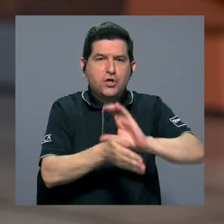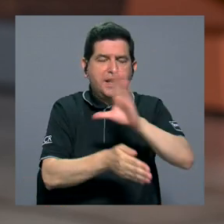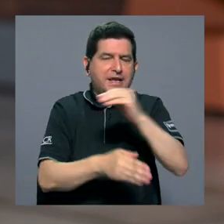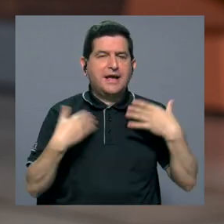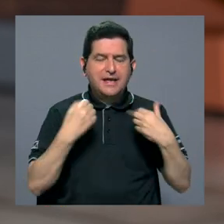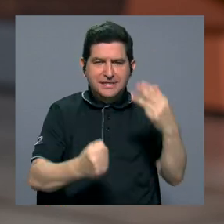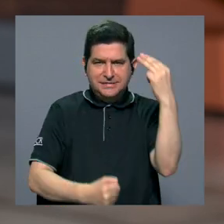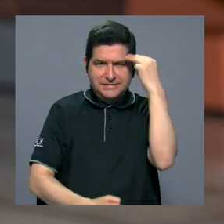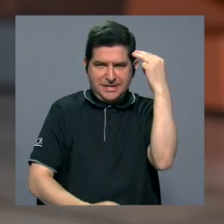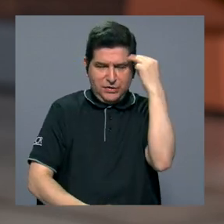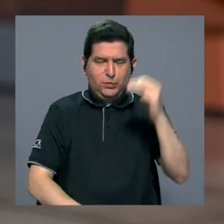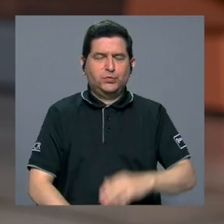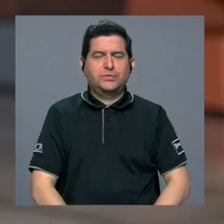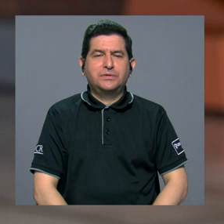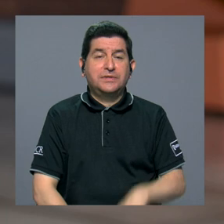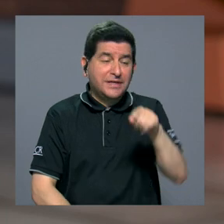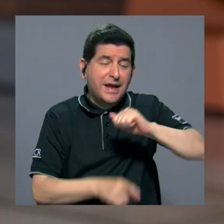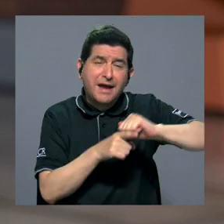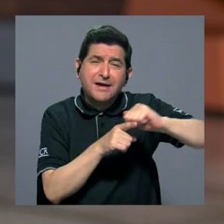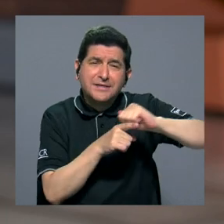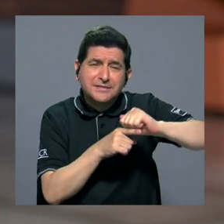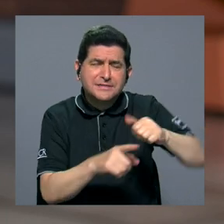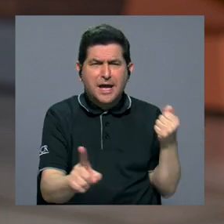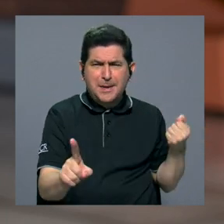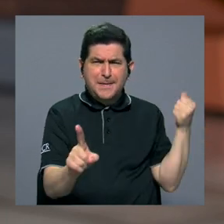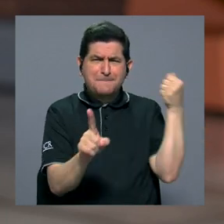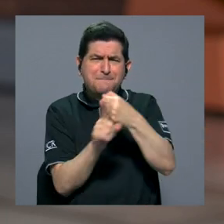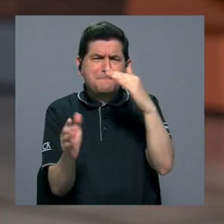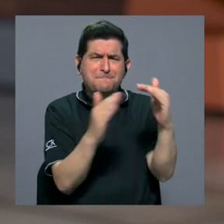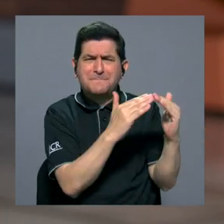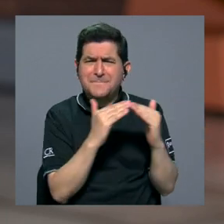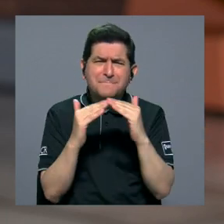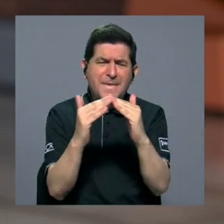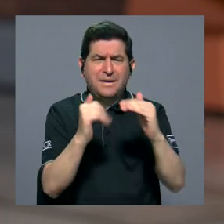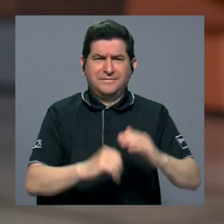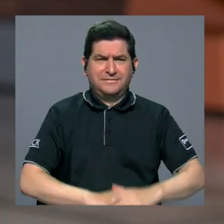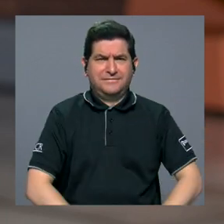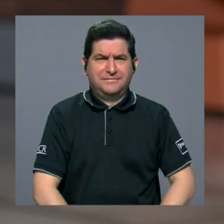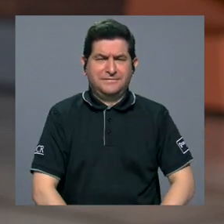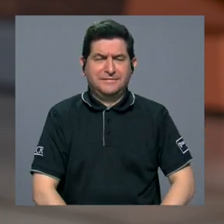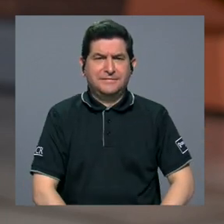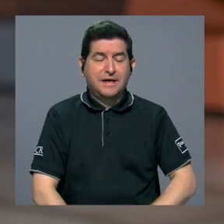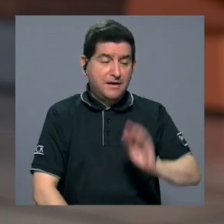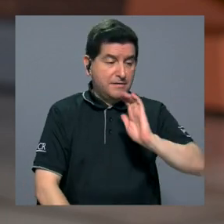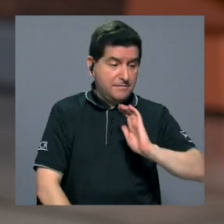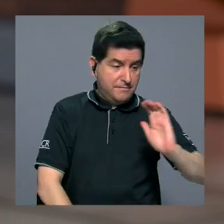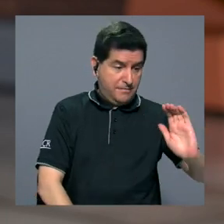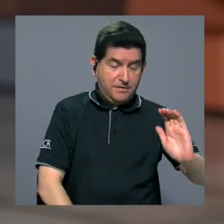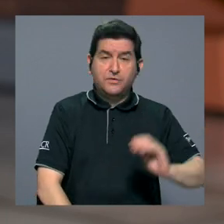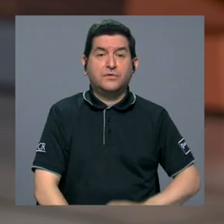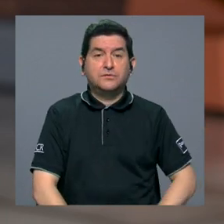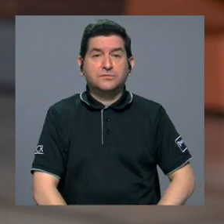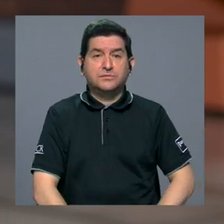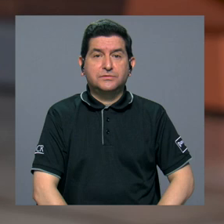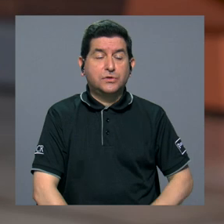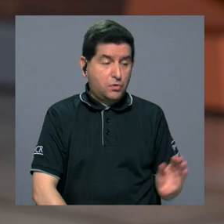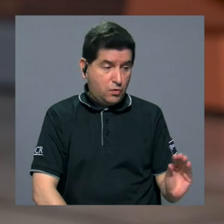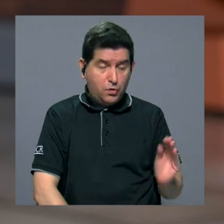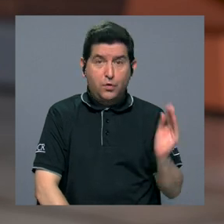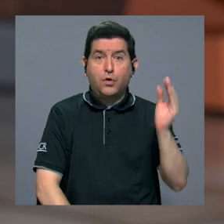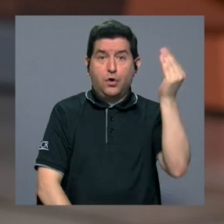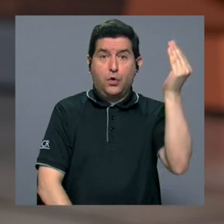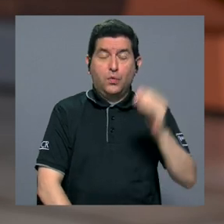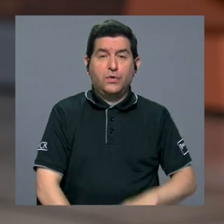mental. Y estas prácticas impactaron poblaciones en niñez, con juventud